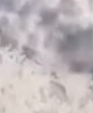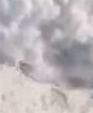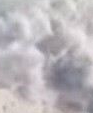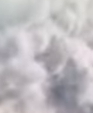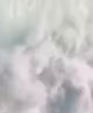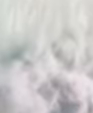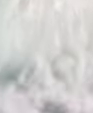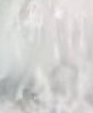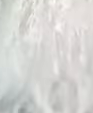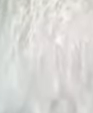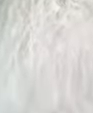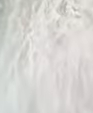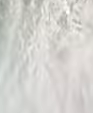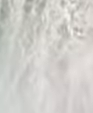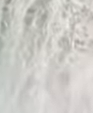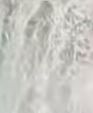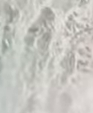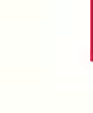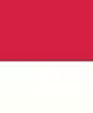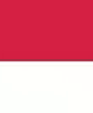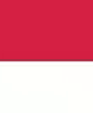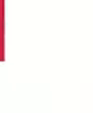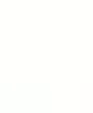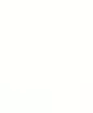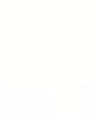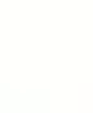¡Gracias! ¡Gracias!